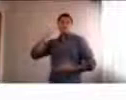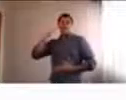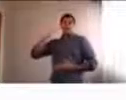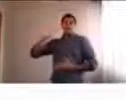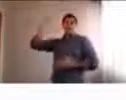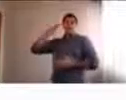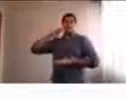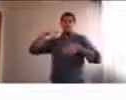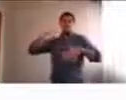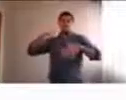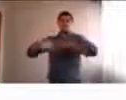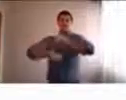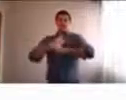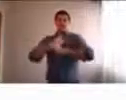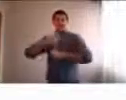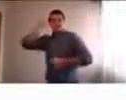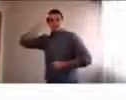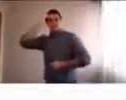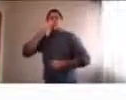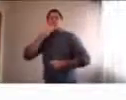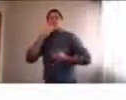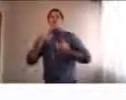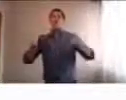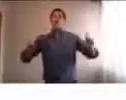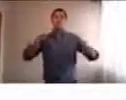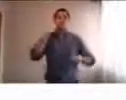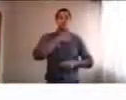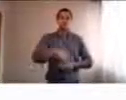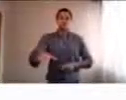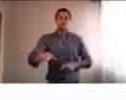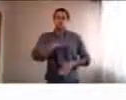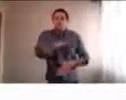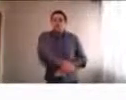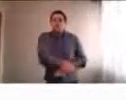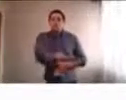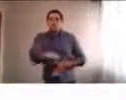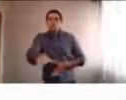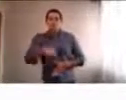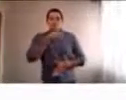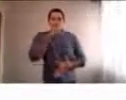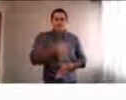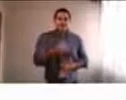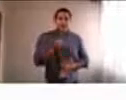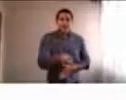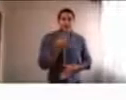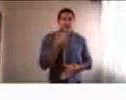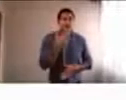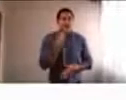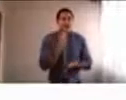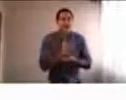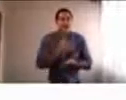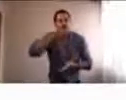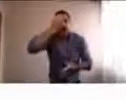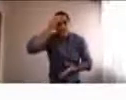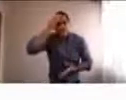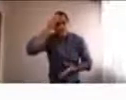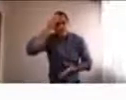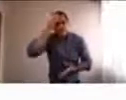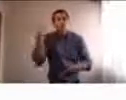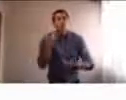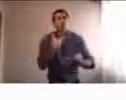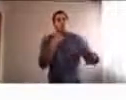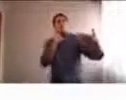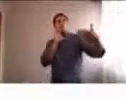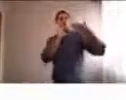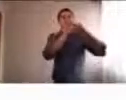que ver con poder conectarse con otras potencias, o con otras situaciones, a veces de